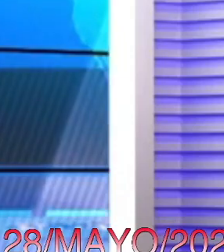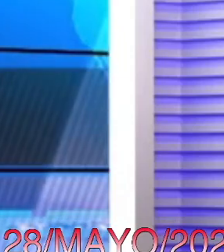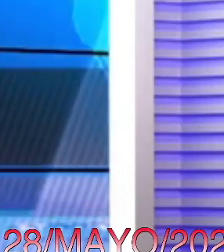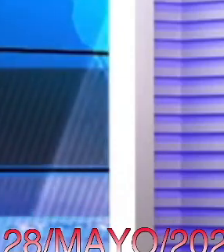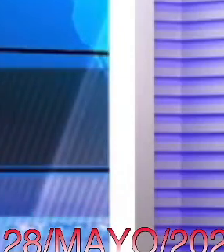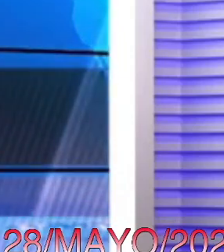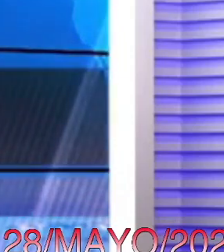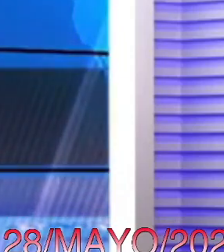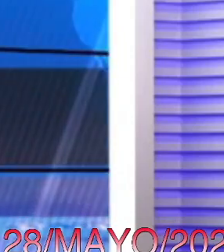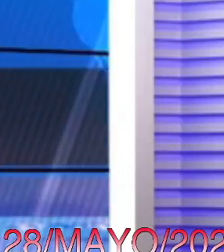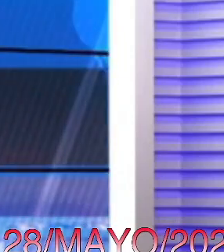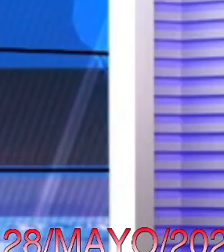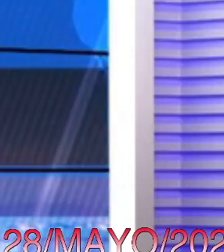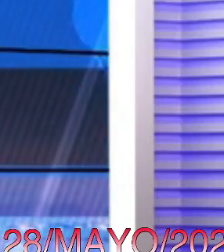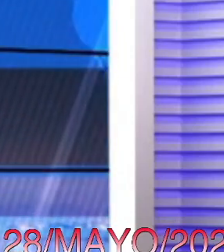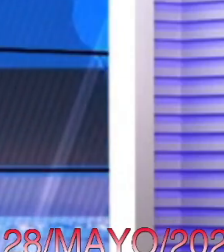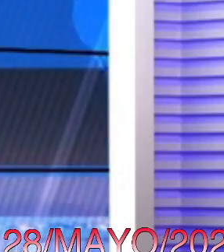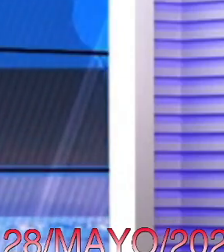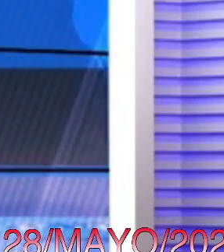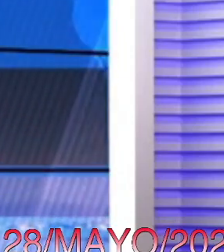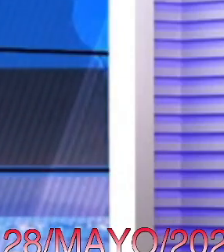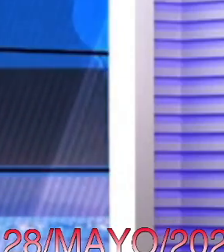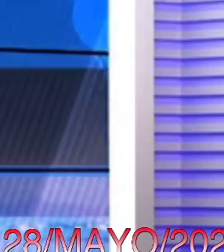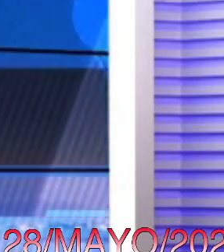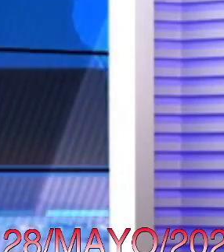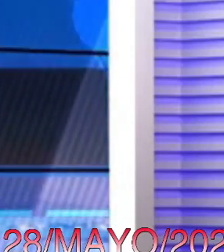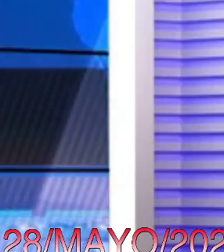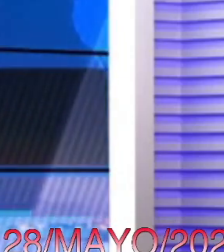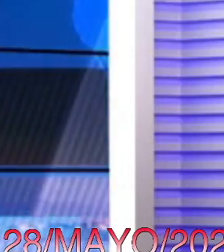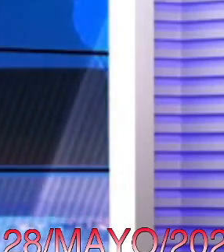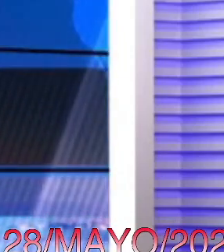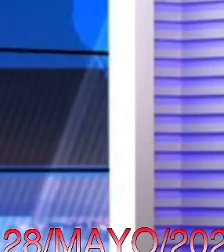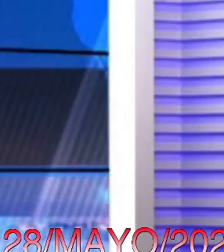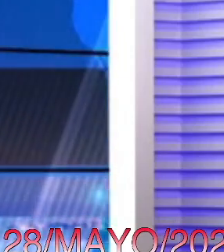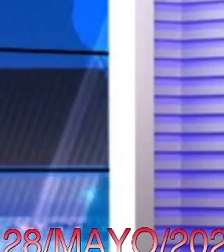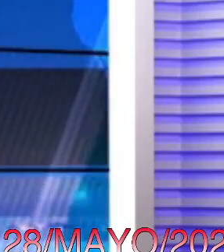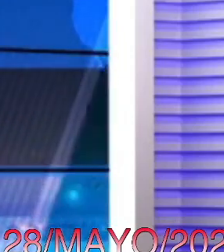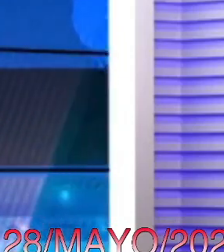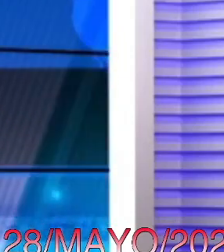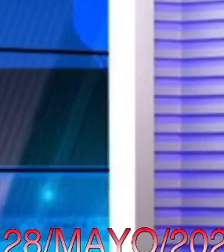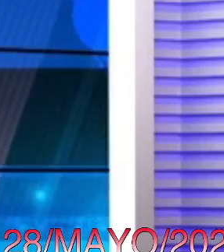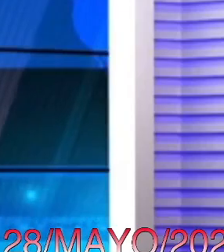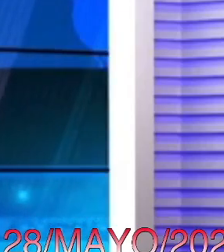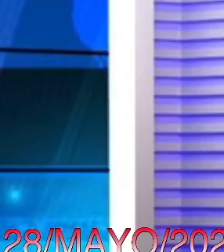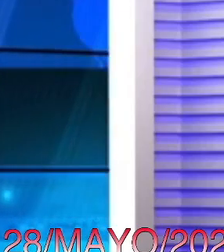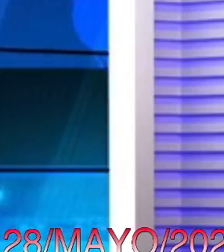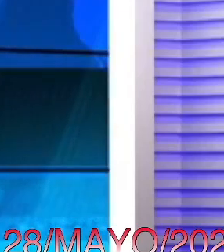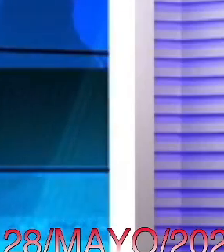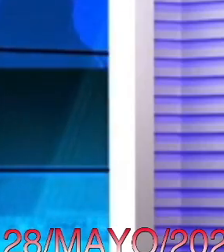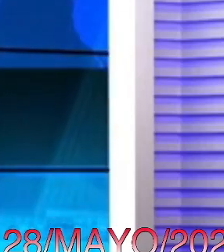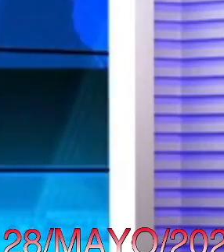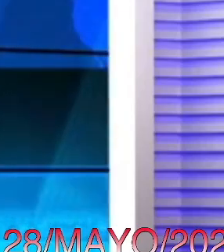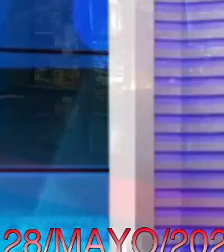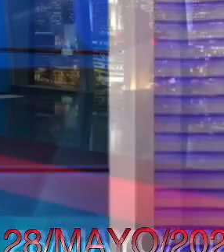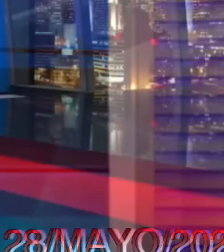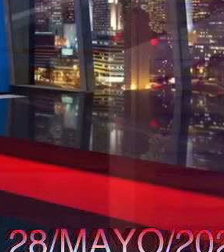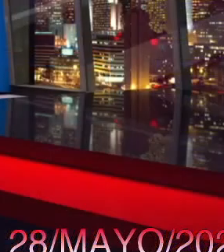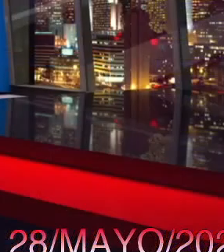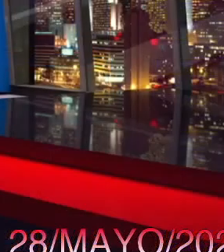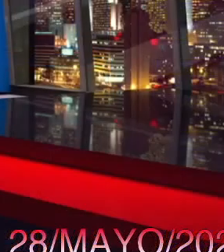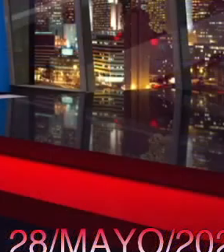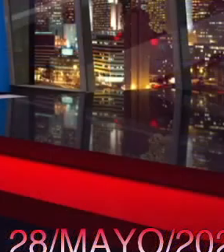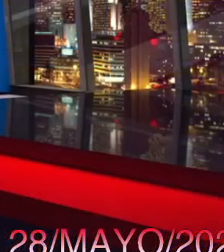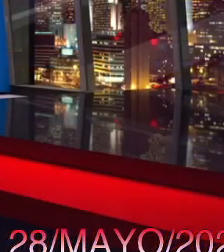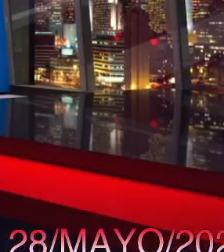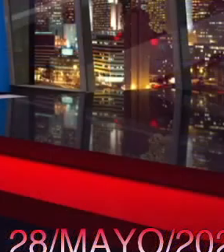muy buenas noticias para el pueblo mexicano, quiere saber lo que dijo el presidente y lo que dijo también el Gabinete de Salud. Quédate aquí porque esto es